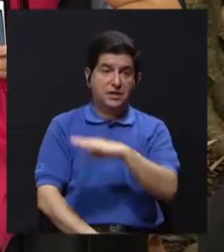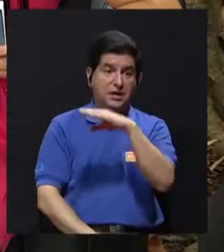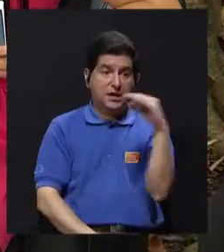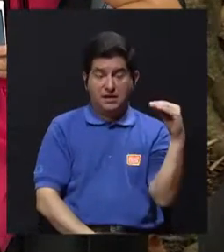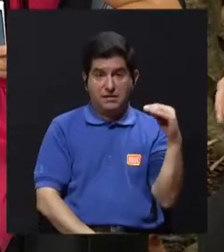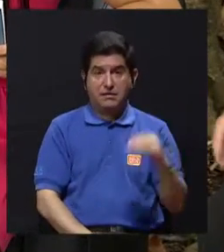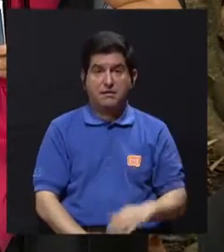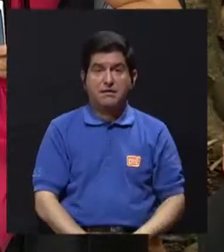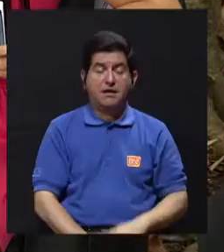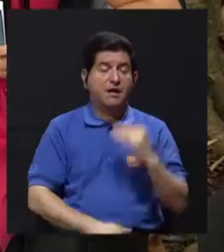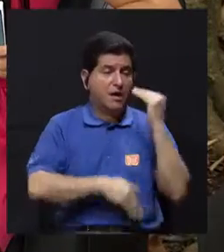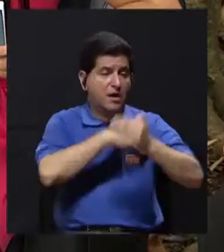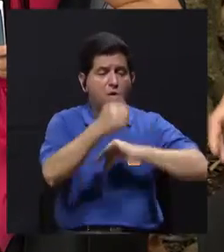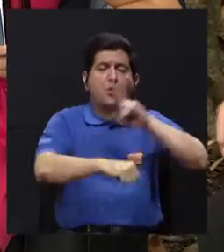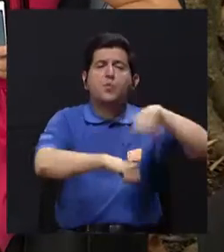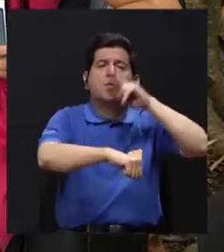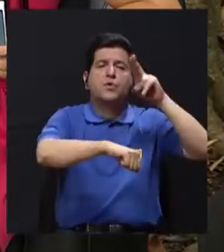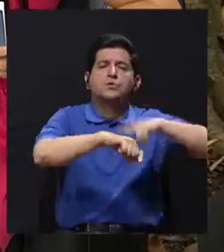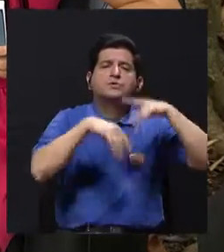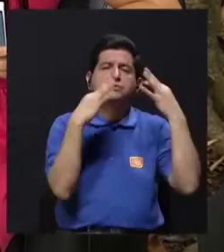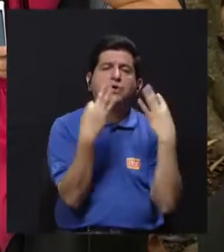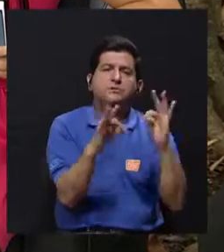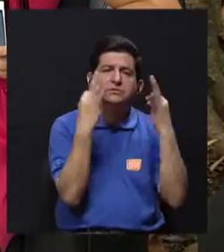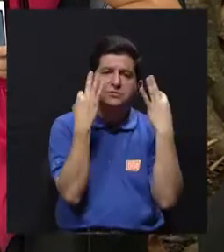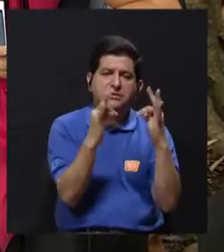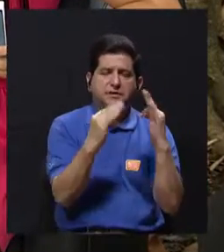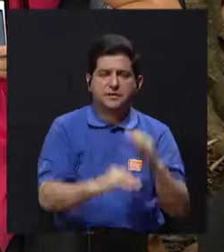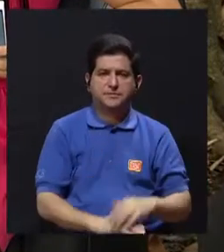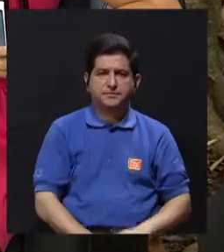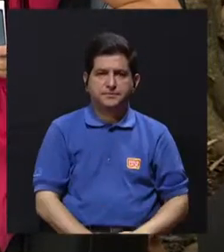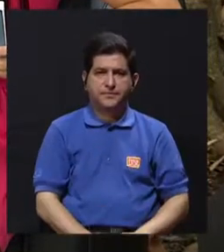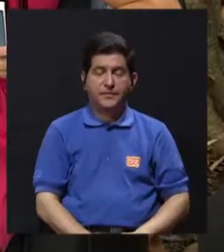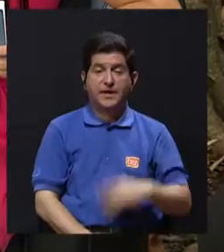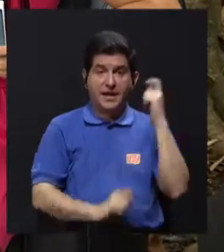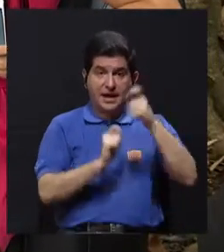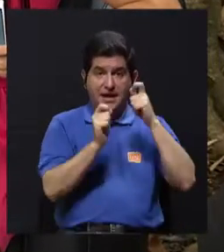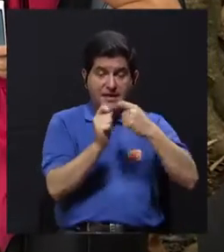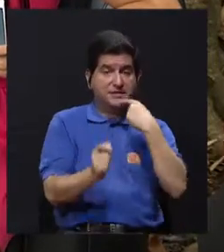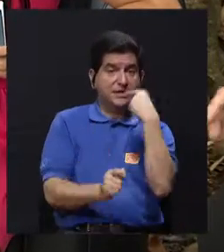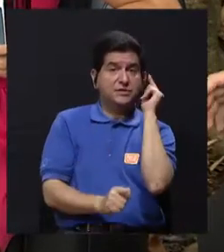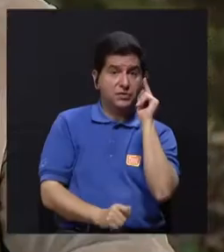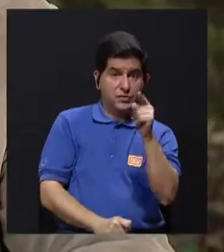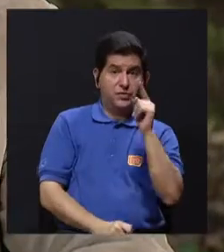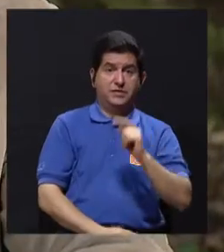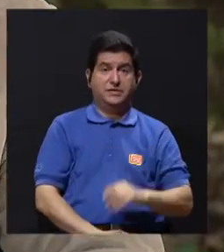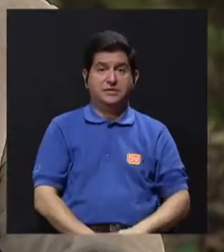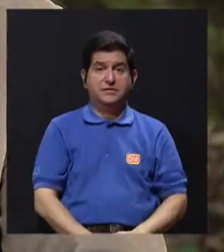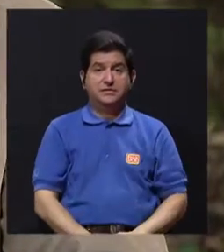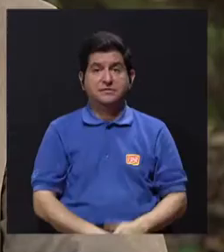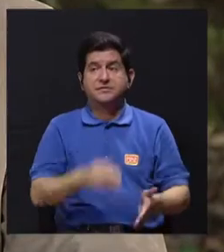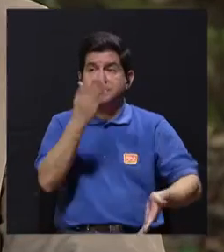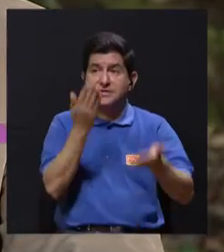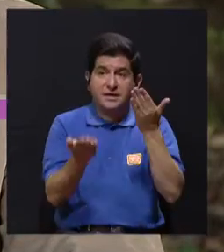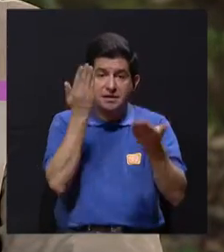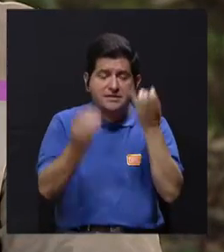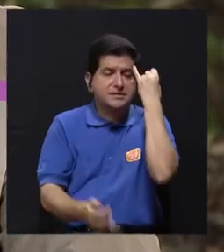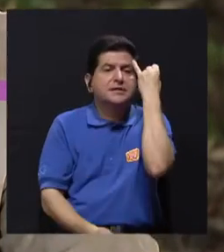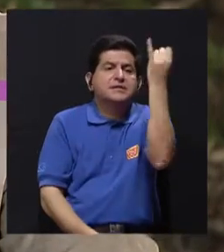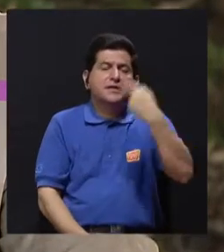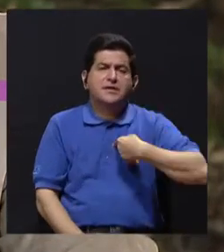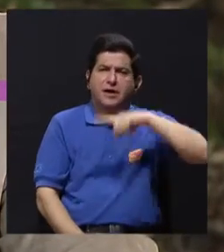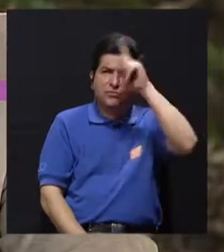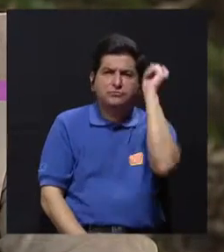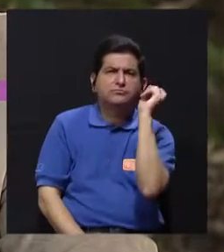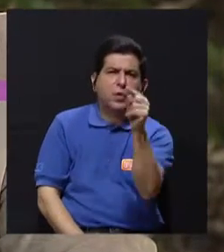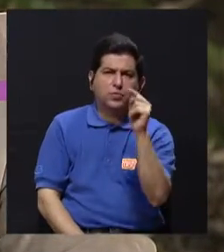libres de discapacidad y que entonces sea el proceso más natural posible. Sí, doctor. Eso precisamente que usted menciona era